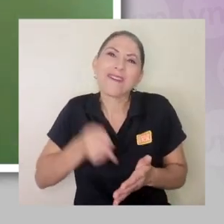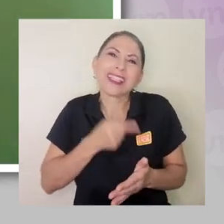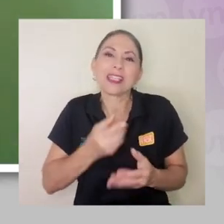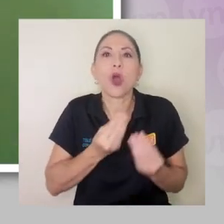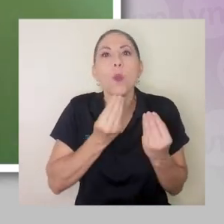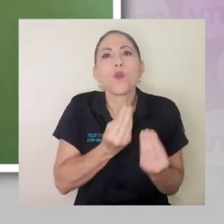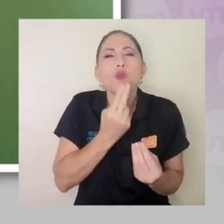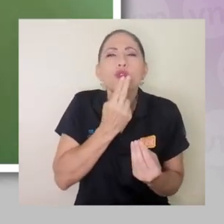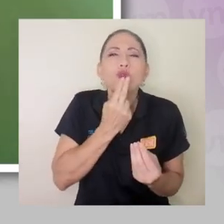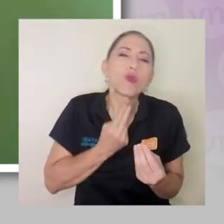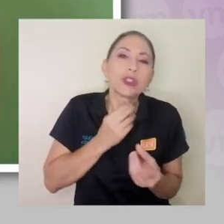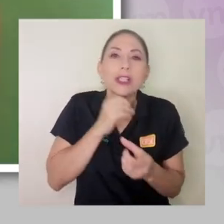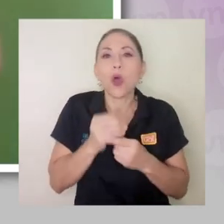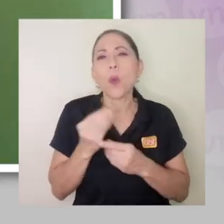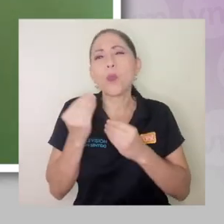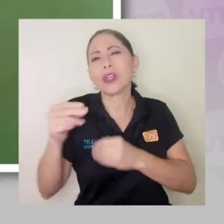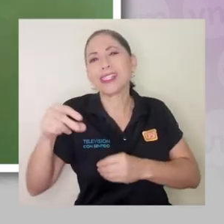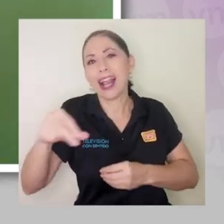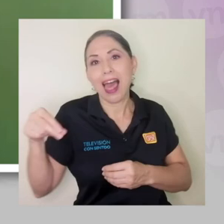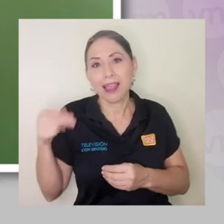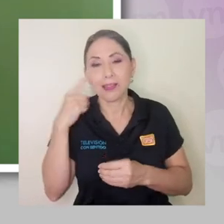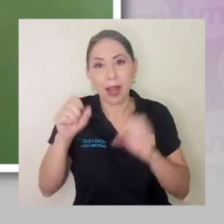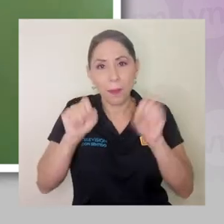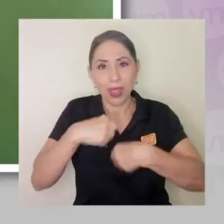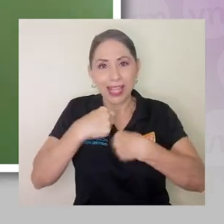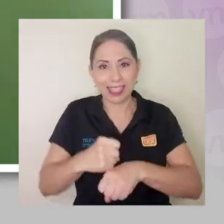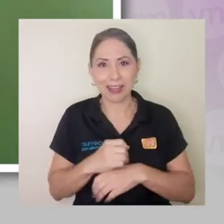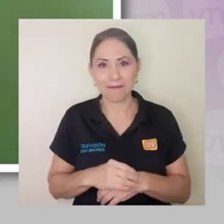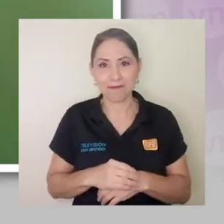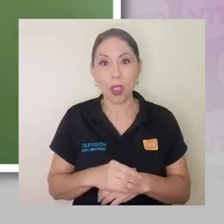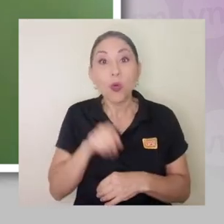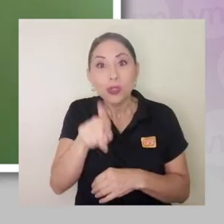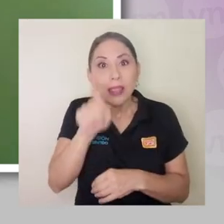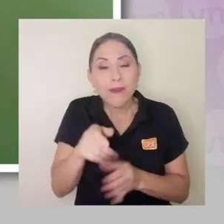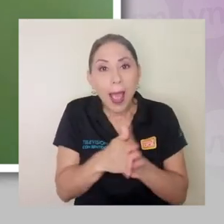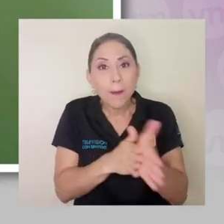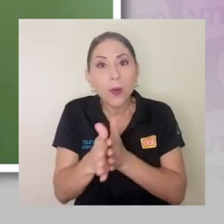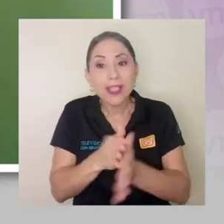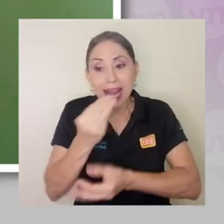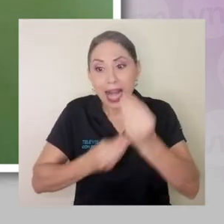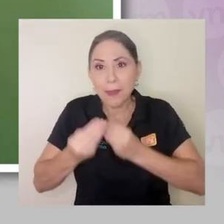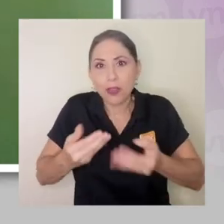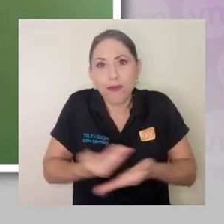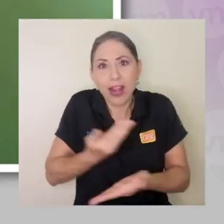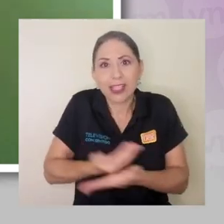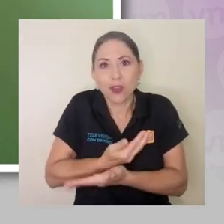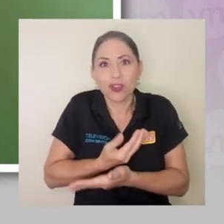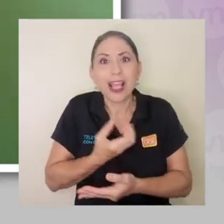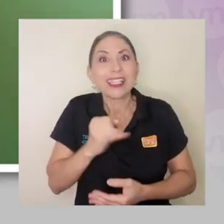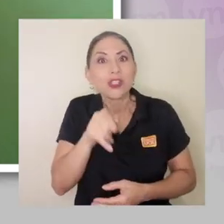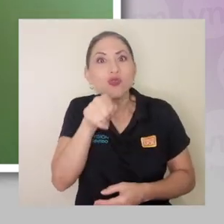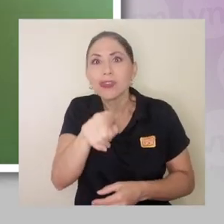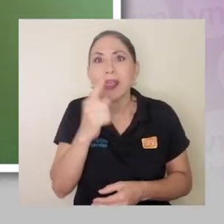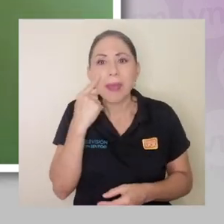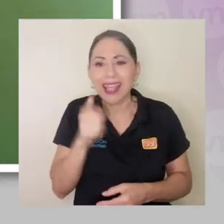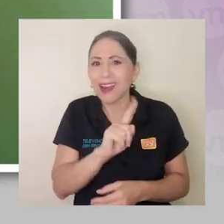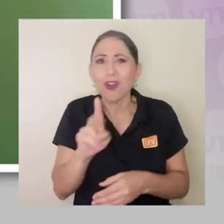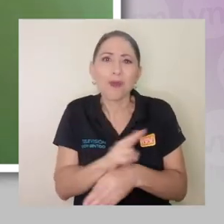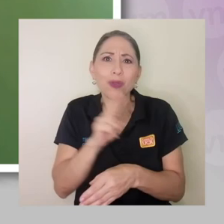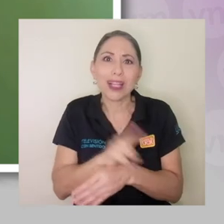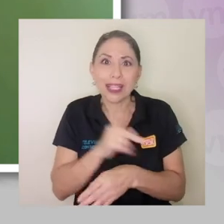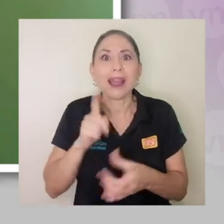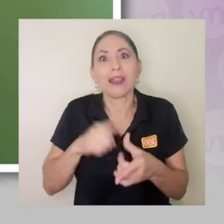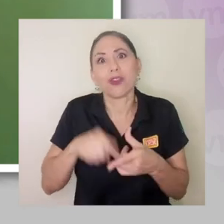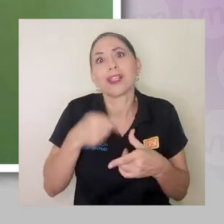conserva. Entonces, es aprovechar al máximo los alimentos frescos, pero si ya usted ve que no los va a utilizar, pues, trabajelos